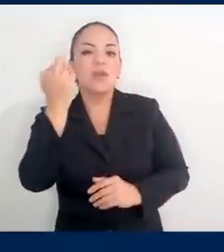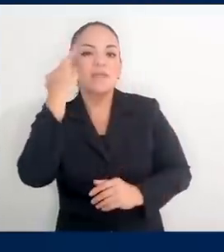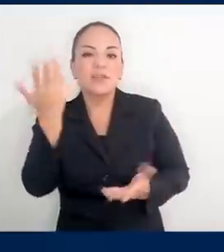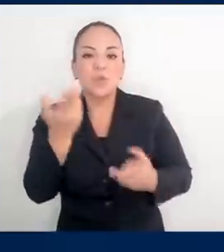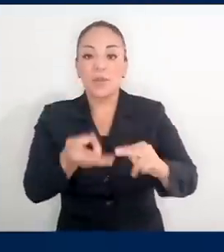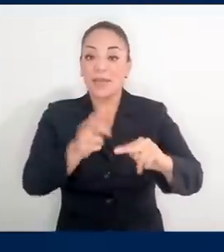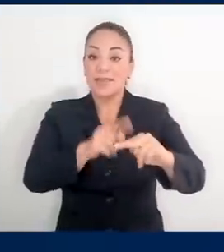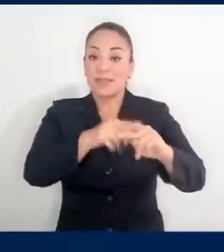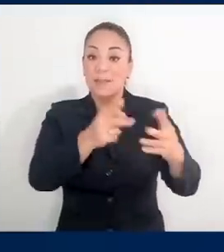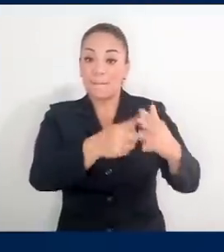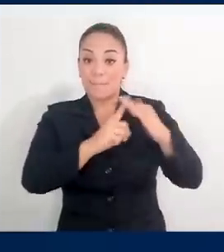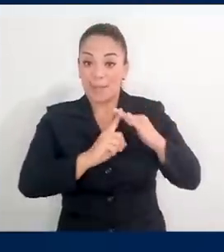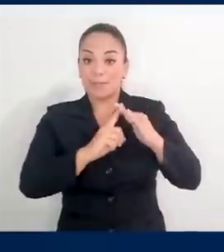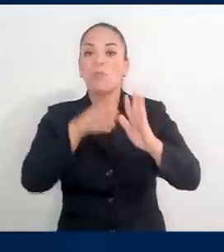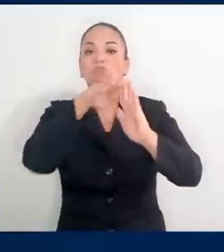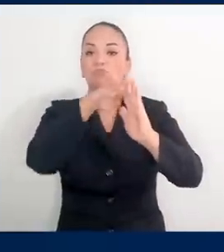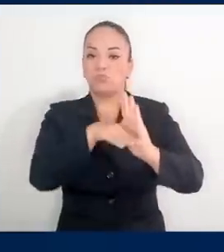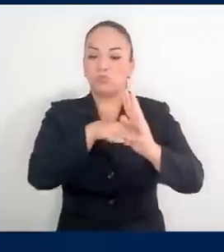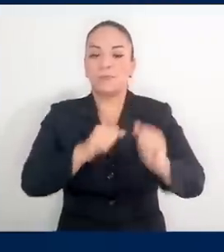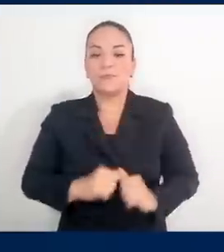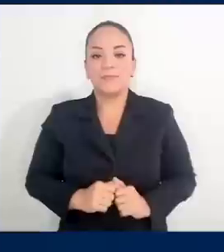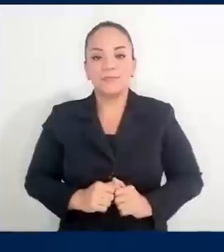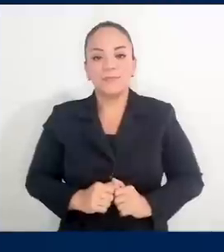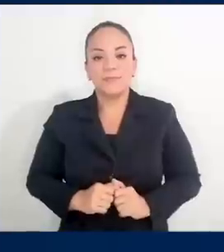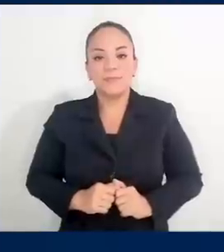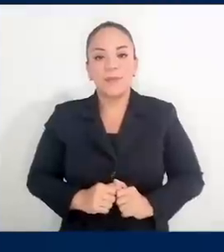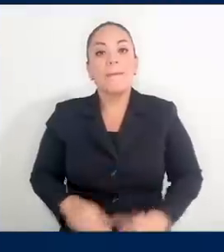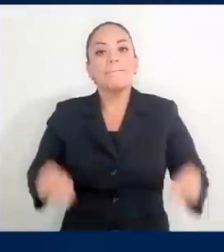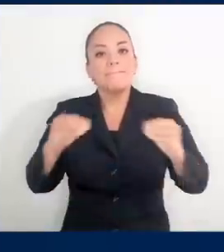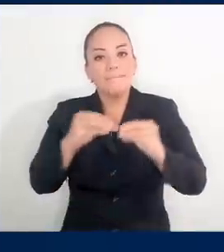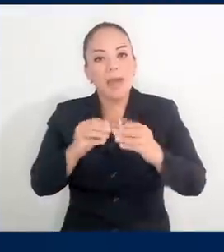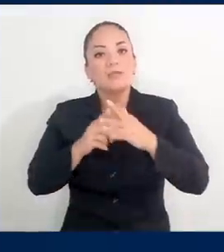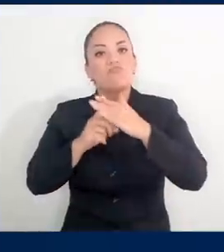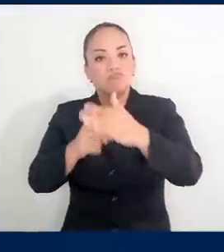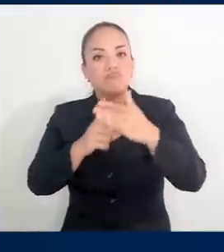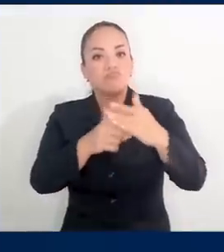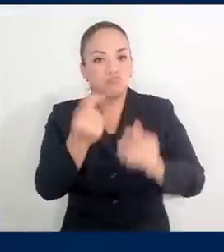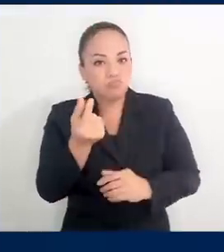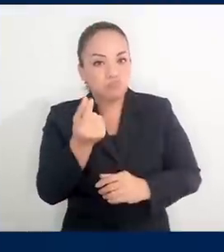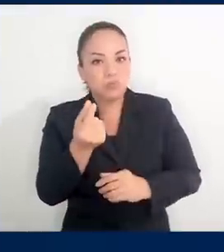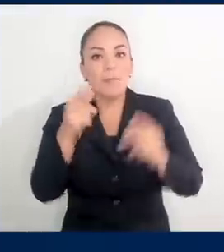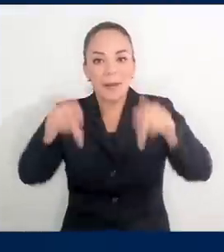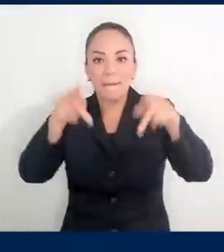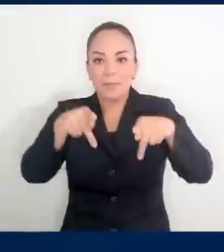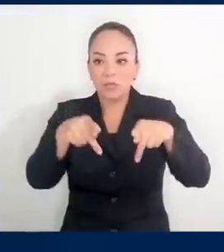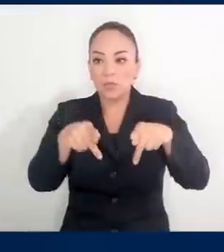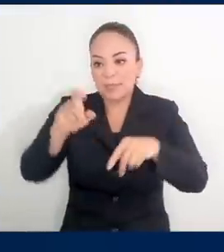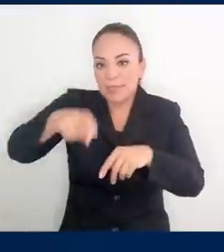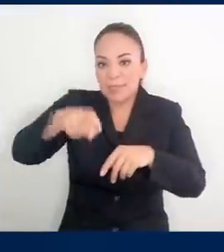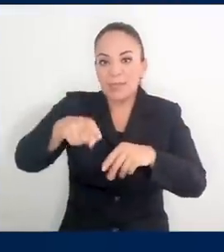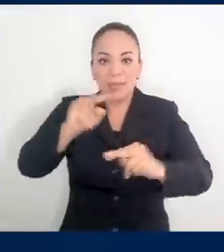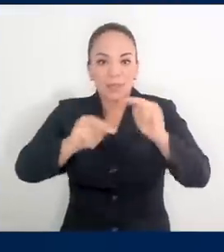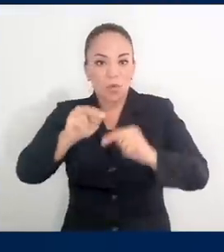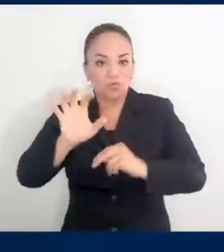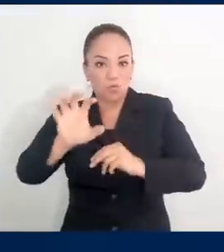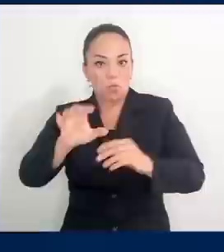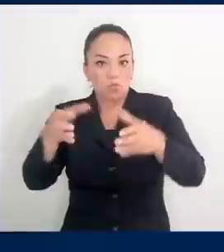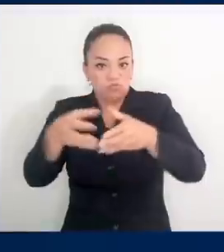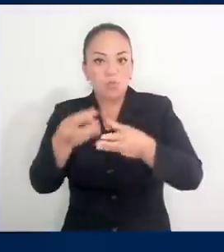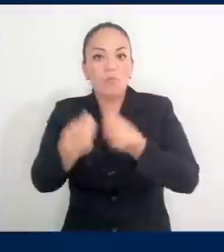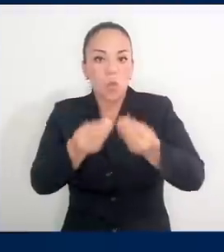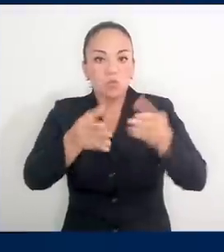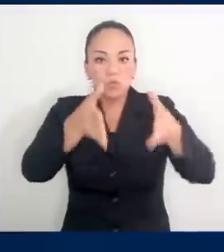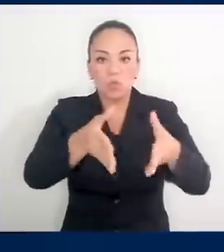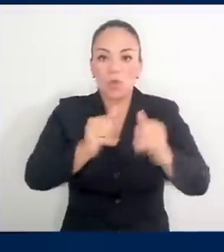disminuir las tasas de interés de los préstamos, va a haber más crédito para los inversionistas, para los pequeños productores